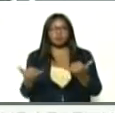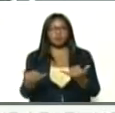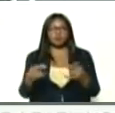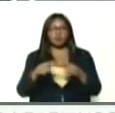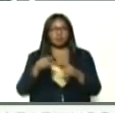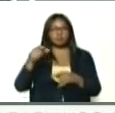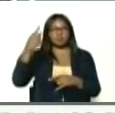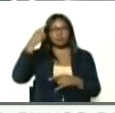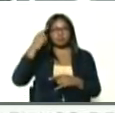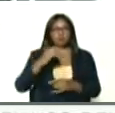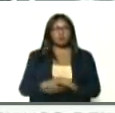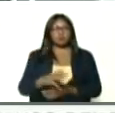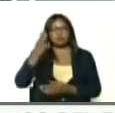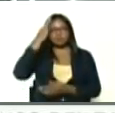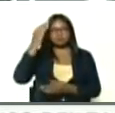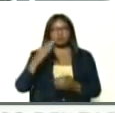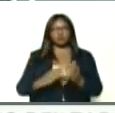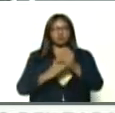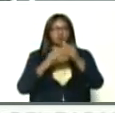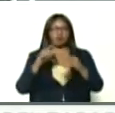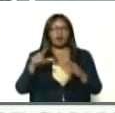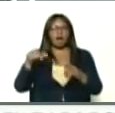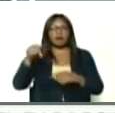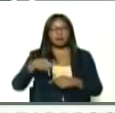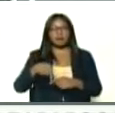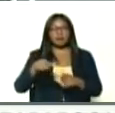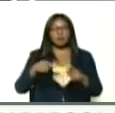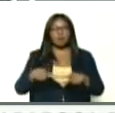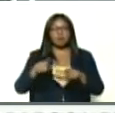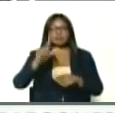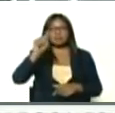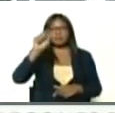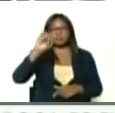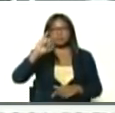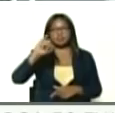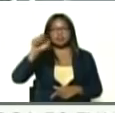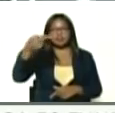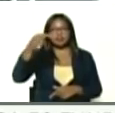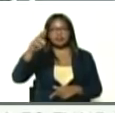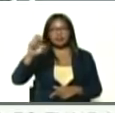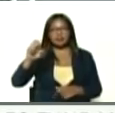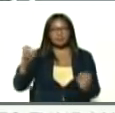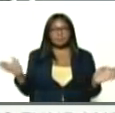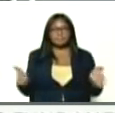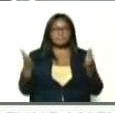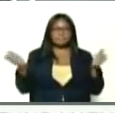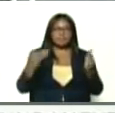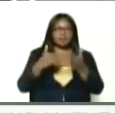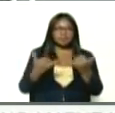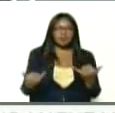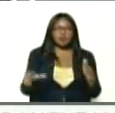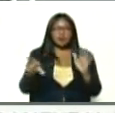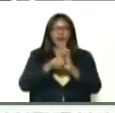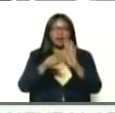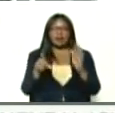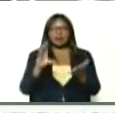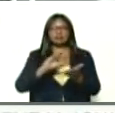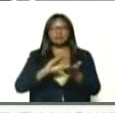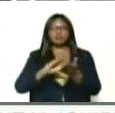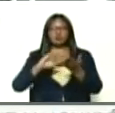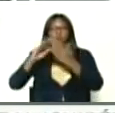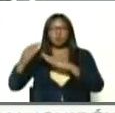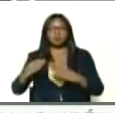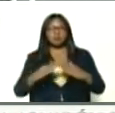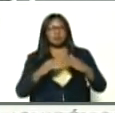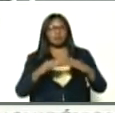el día de hoy, ese consejo, legislativo, aquí en la ciudad, del Tigre, es una sesión, extraordinaria, y se ha promulgado, la ley, de los centros comunales,